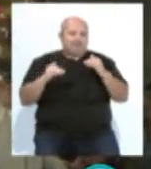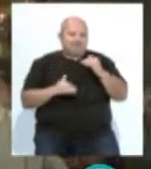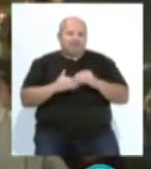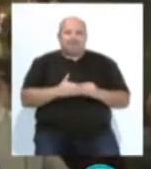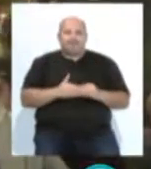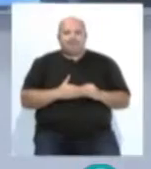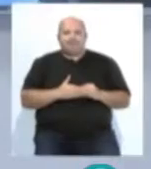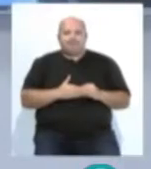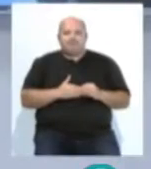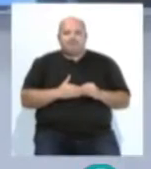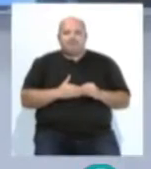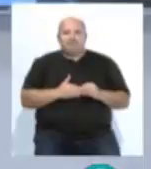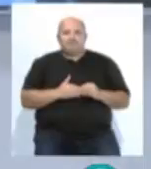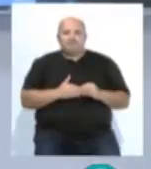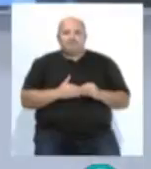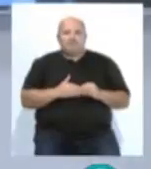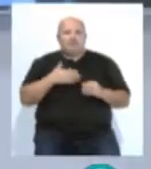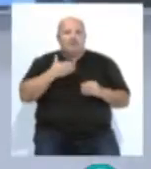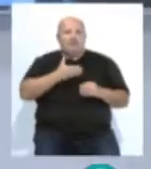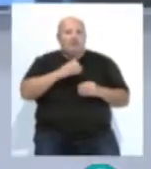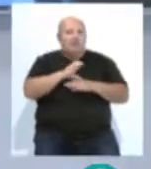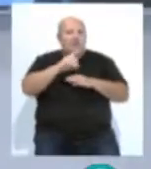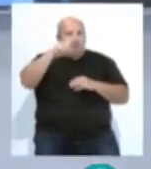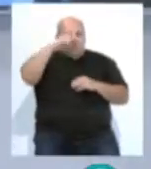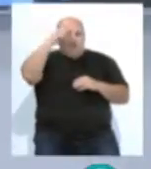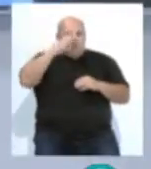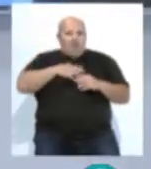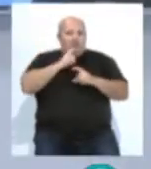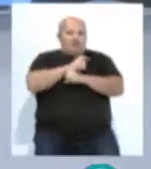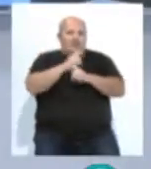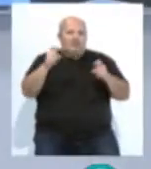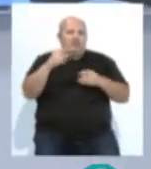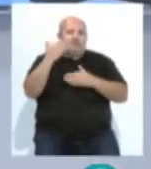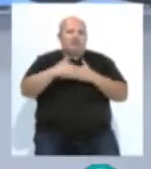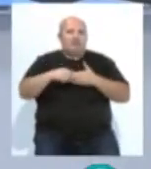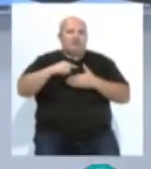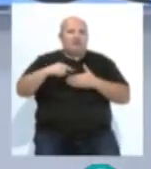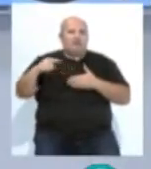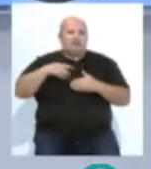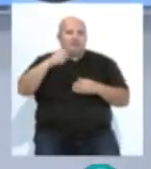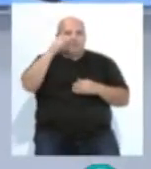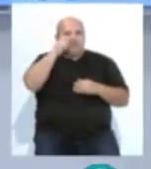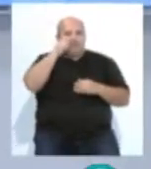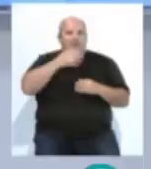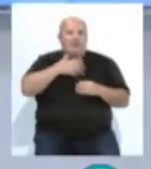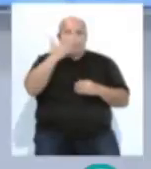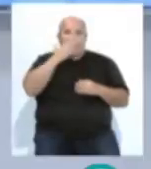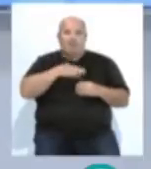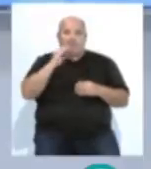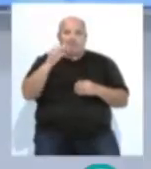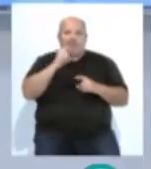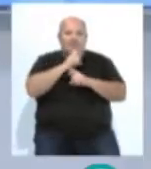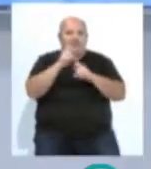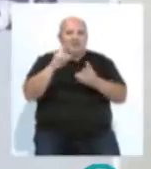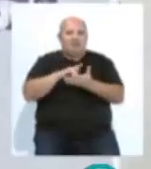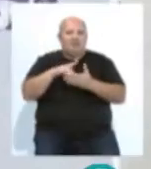municipal. Y la Consejería de Cultura advierte sobre los plazos de ejecución del Museo del Carnaval. Patricia del Pozo avisa